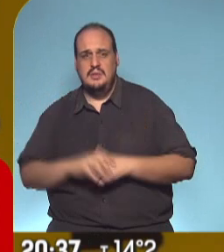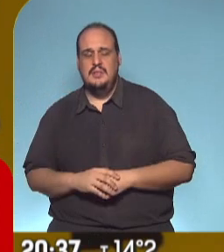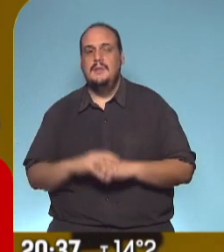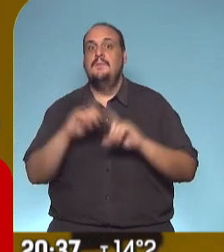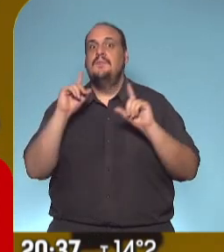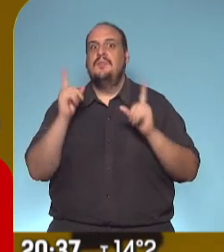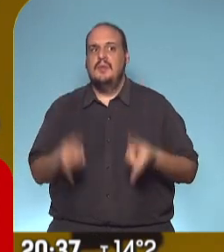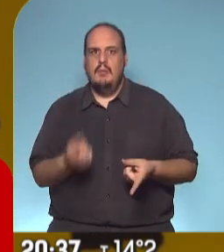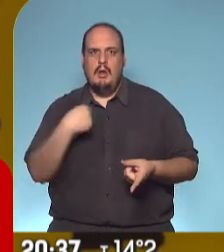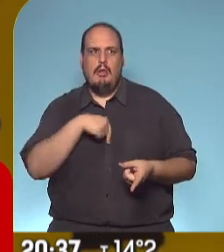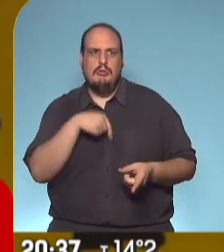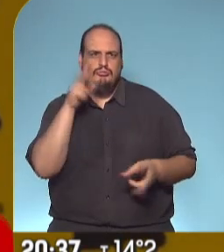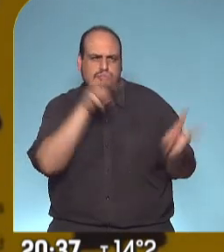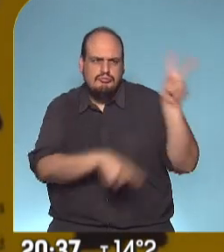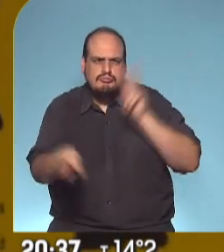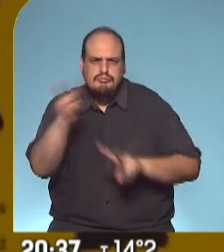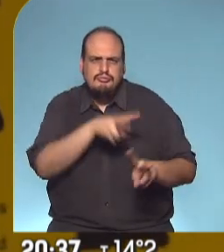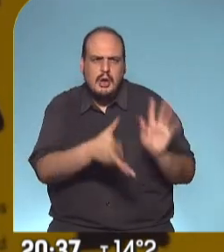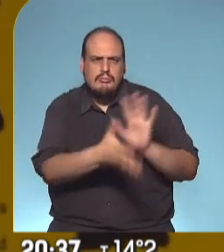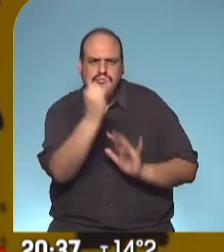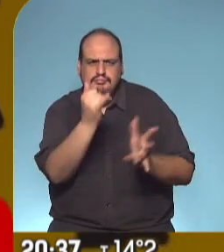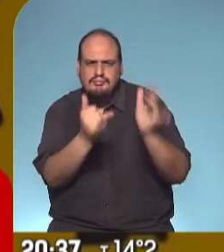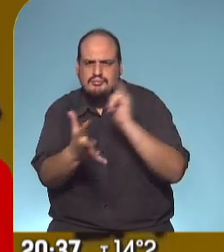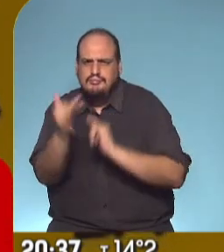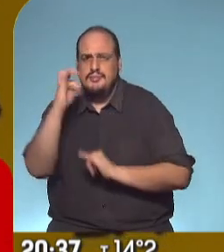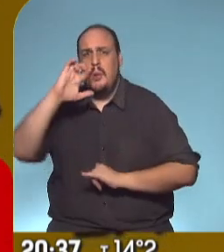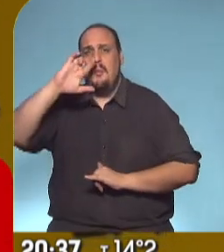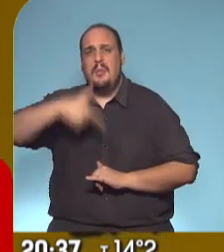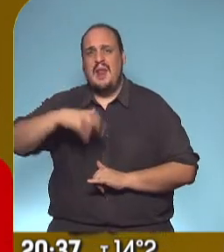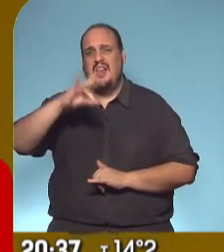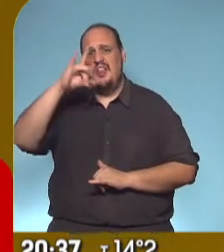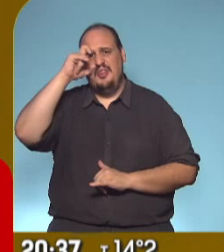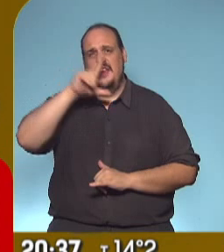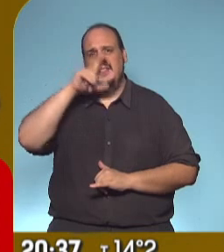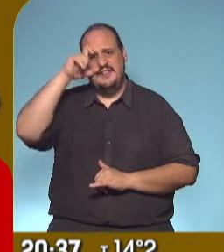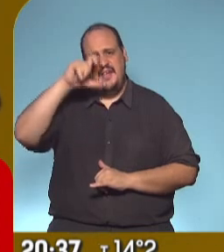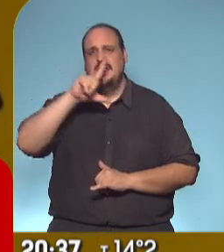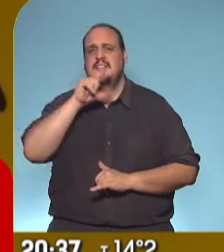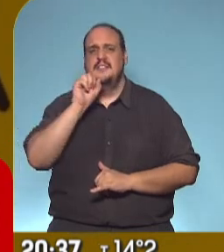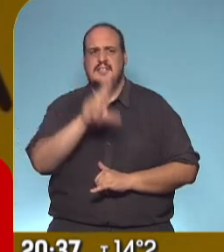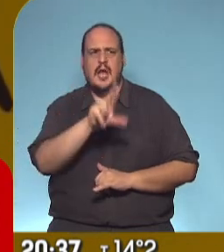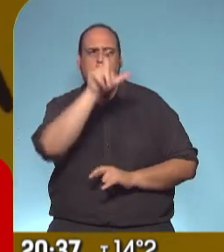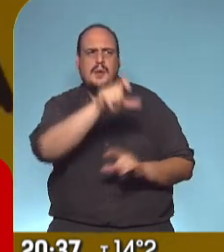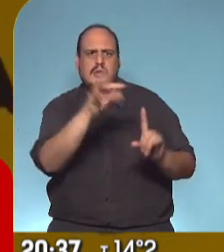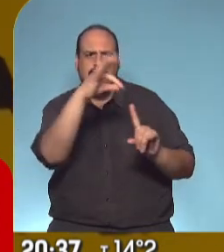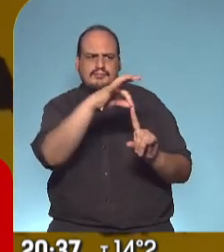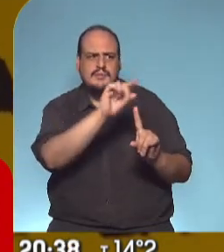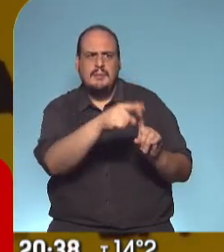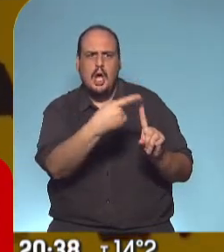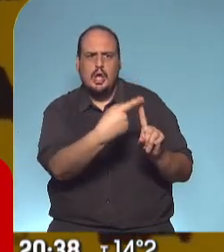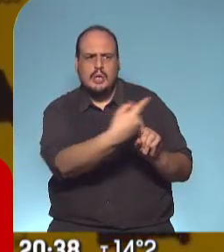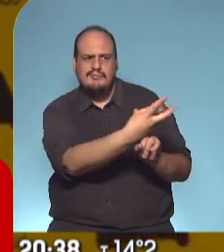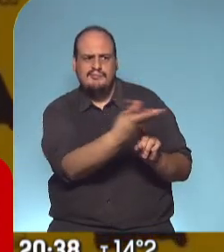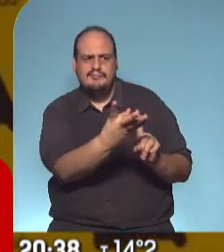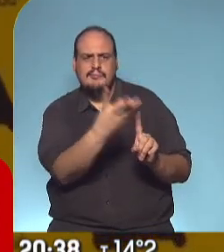intensificando el testeo a fondo. O el plan detectar que identifica a los contagiados, sus contactos estrechos, se